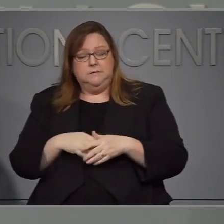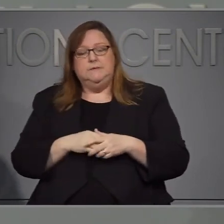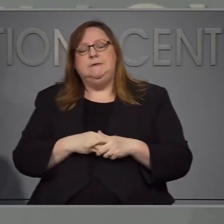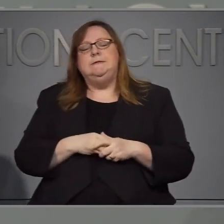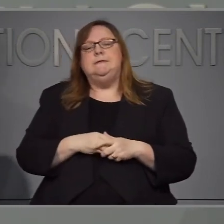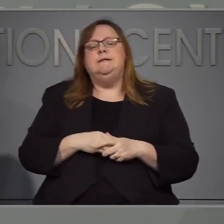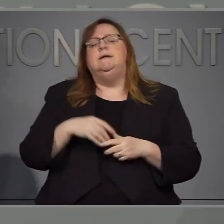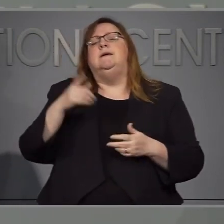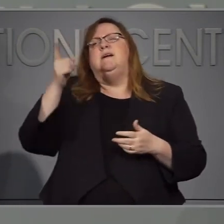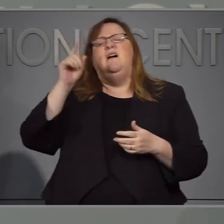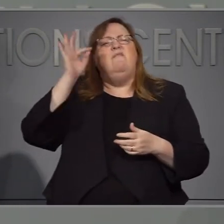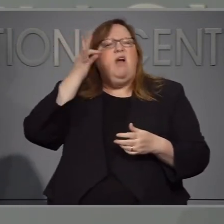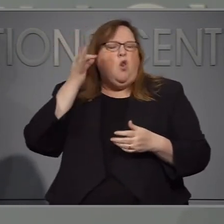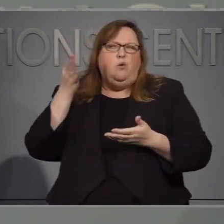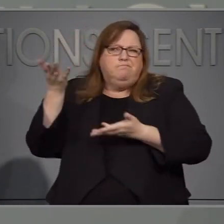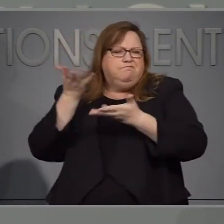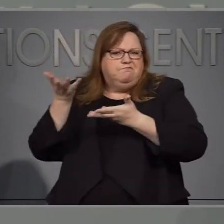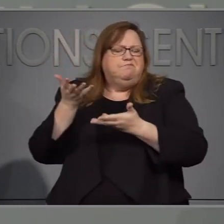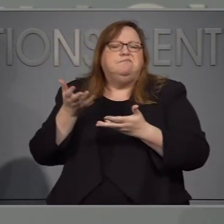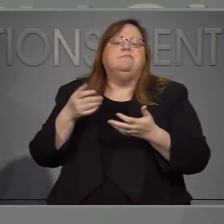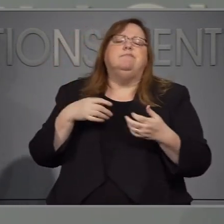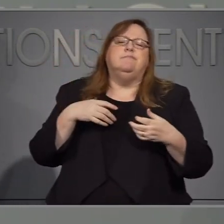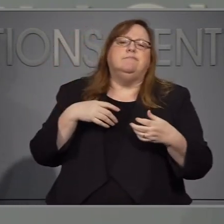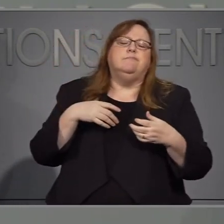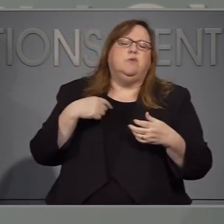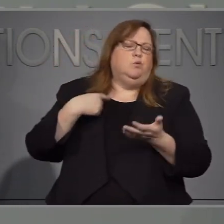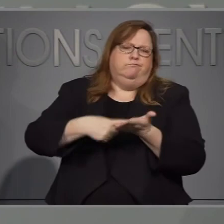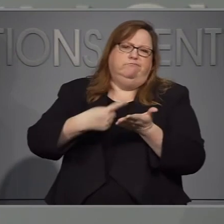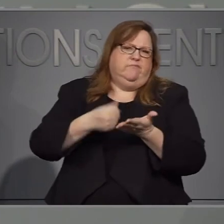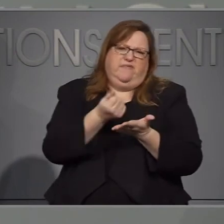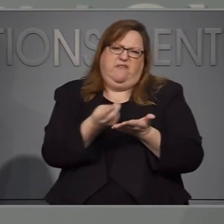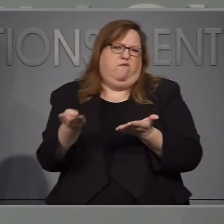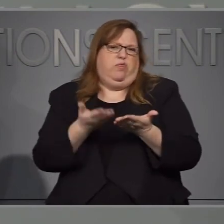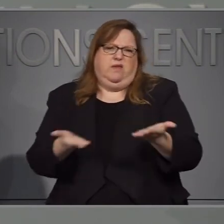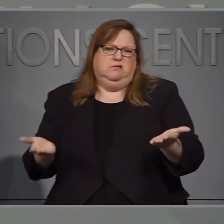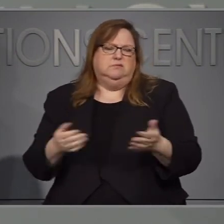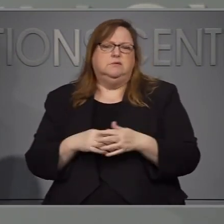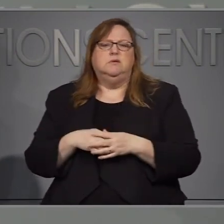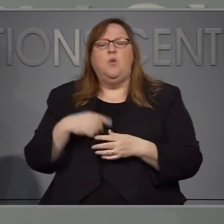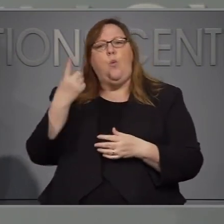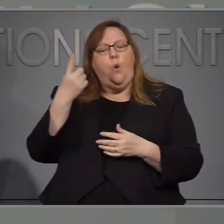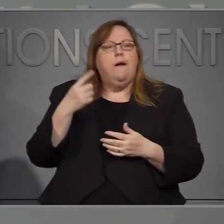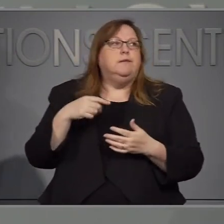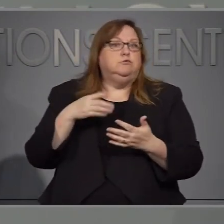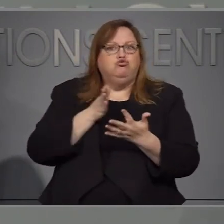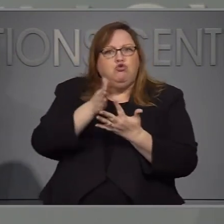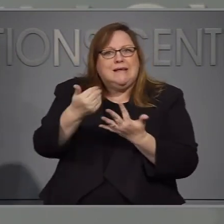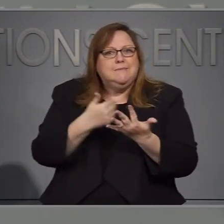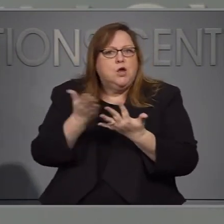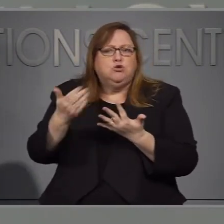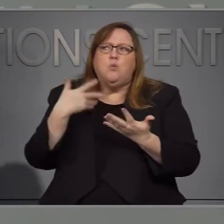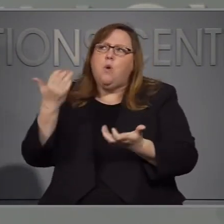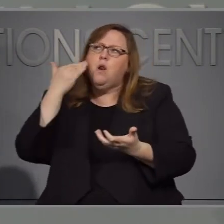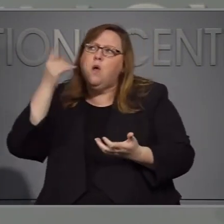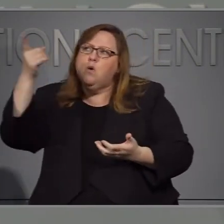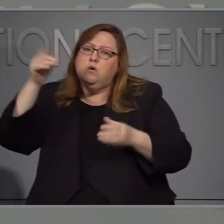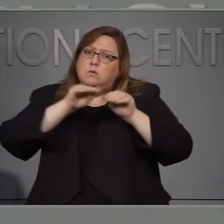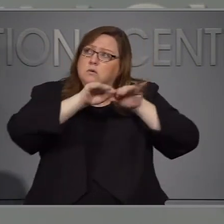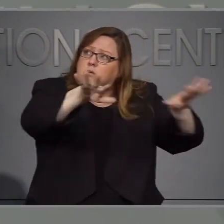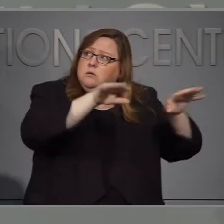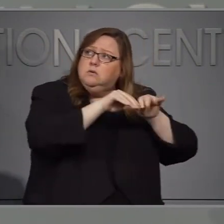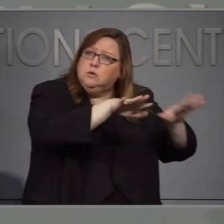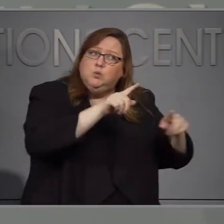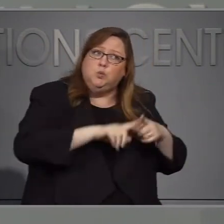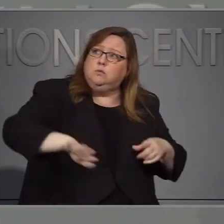puede ofrecer. Algunas de estas cosas son como transparencia. Cómo es que estos suministros están distribuyendo en todo el país